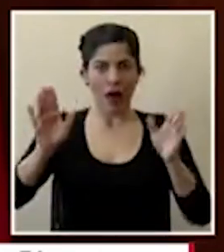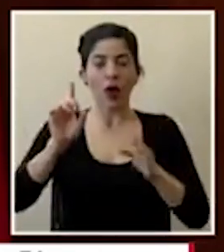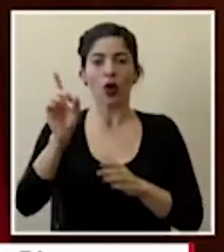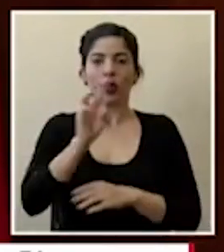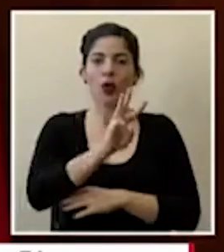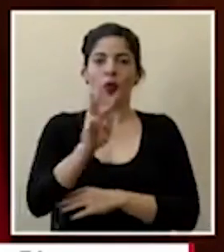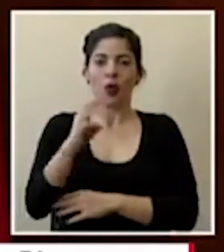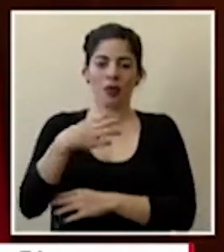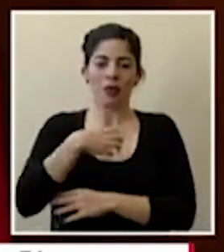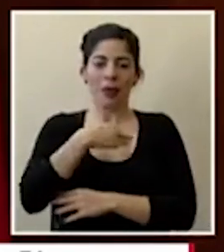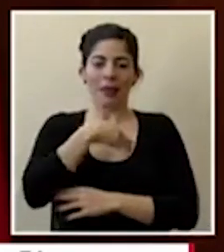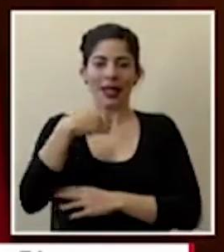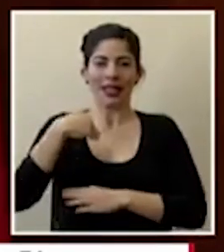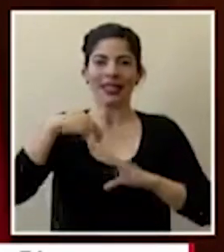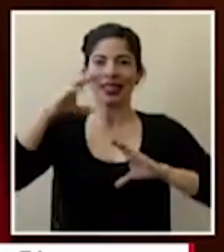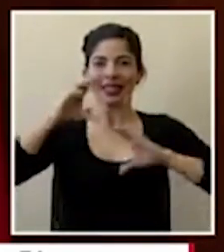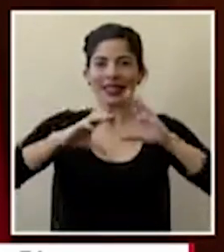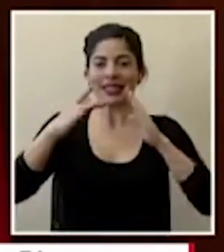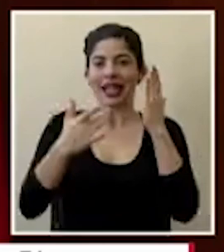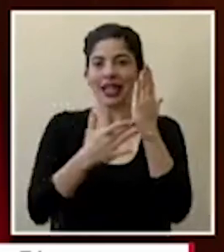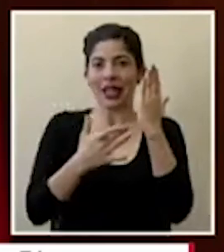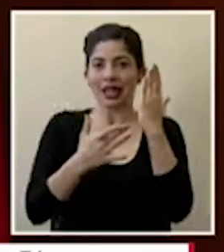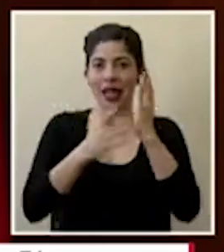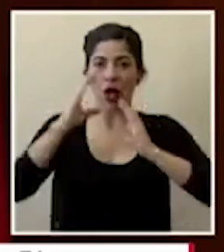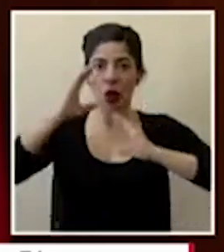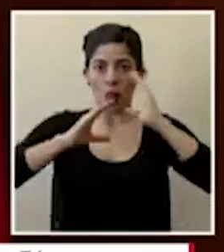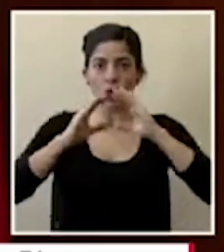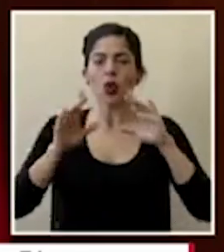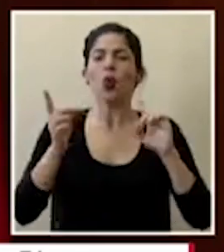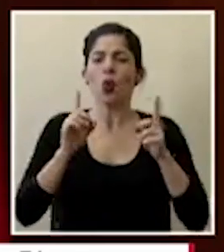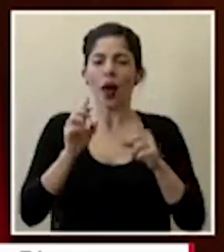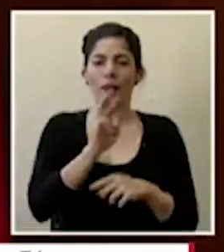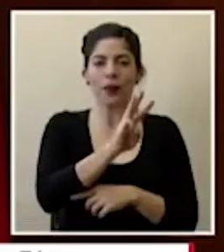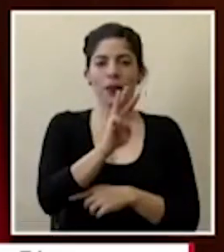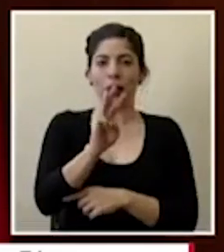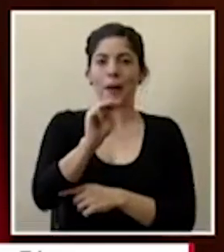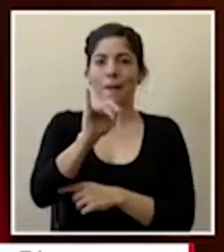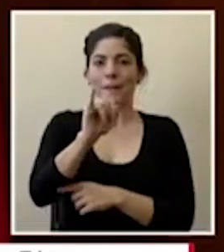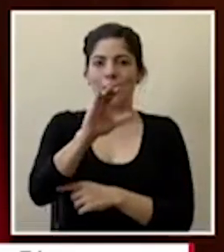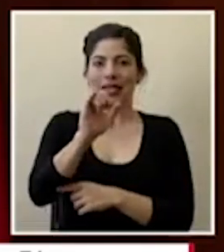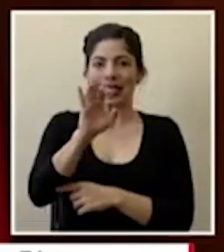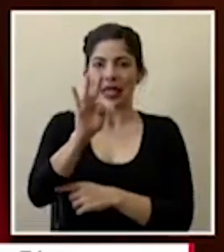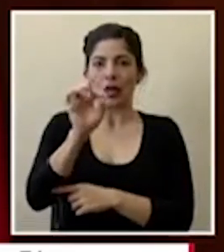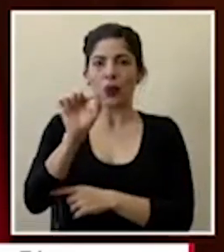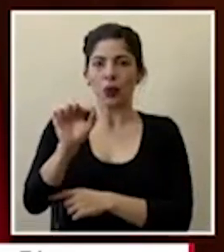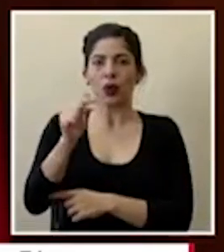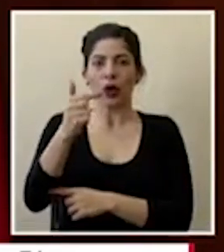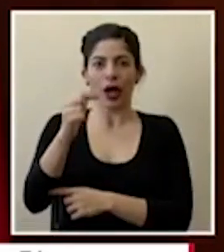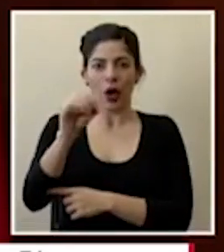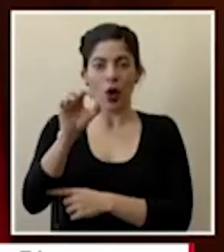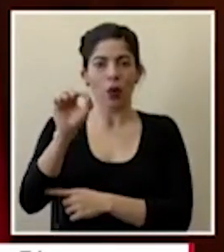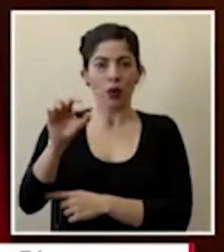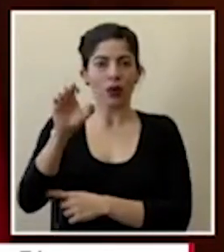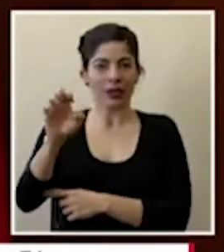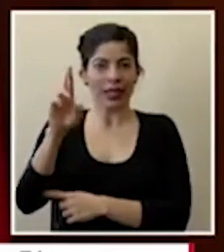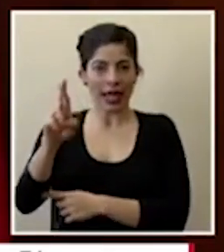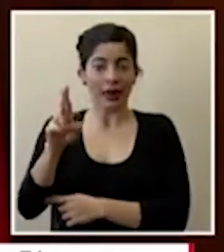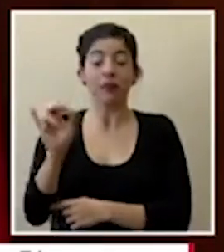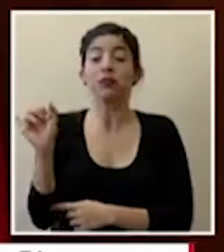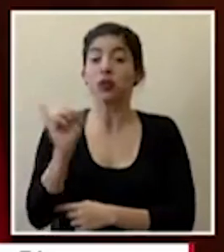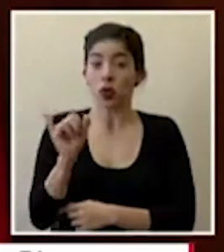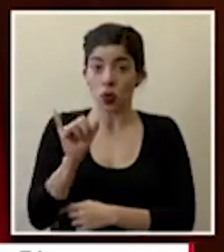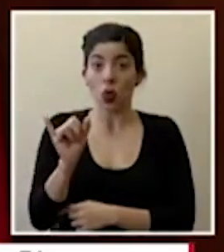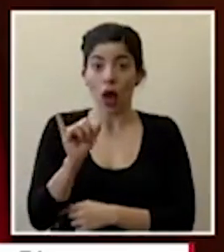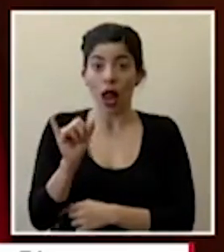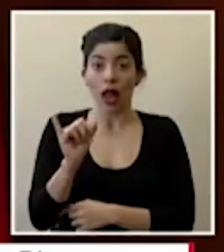página del ministerio de ciencia tecnología y telecomunicaciones que es www.misit.go.cr igualmente a